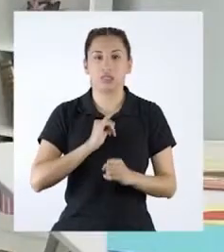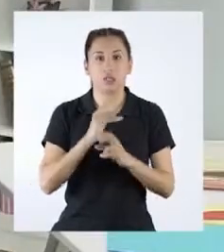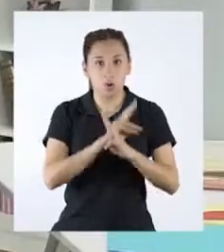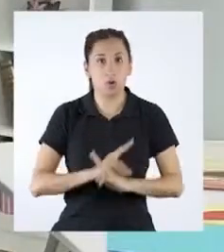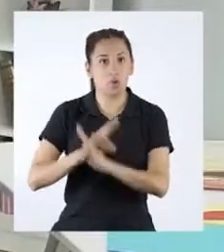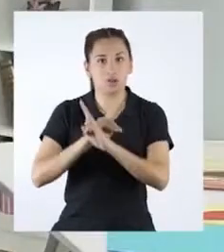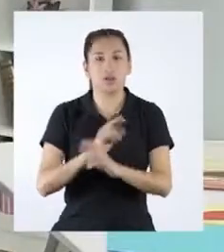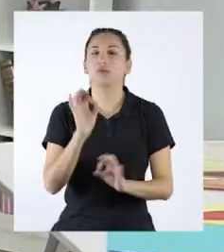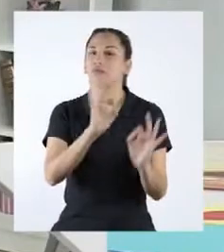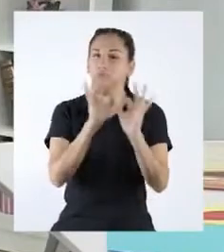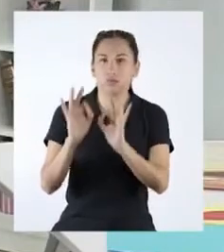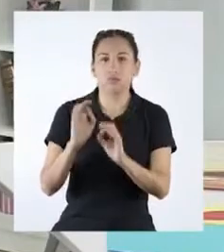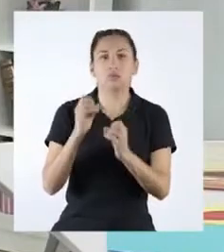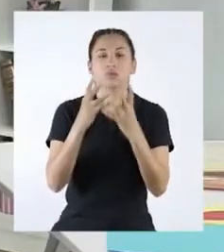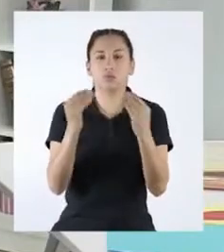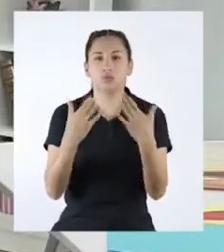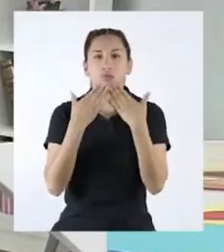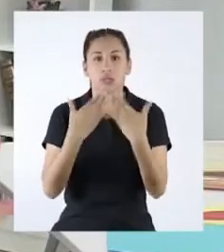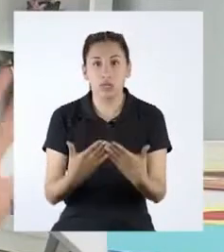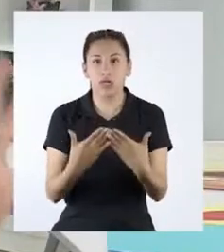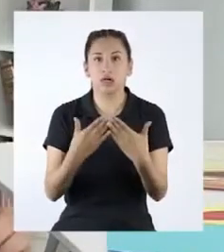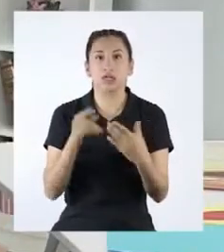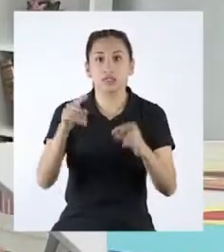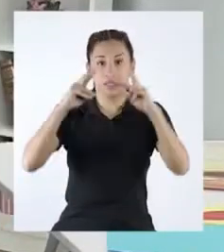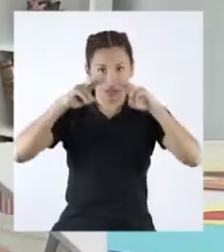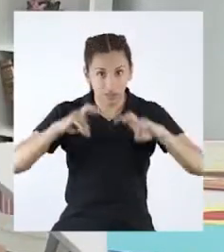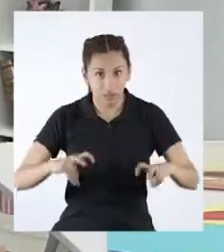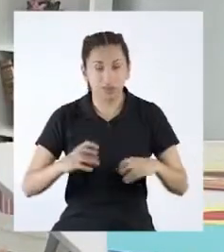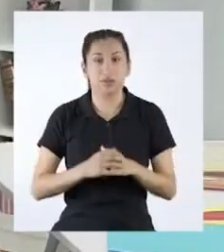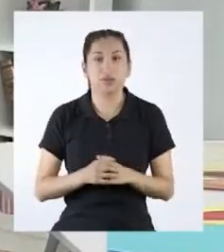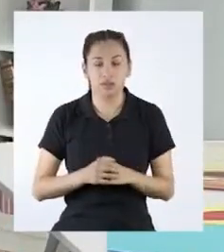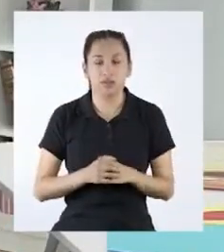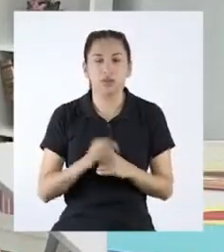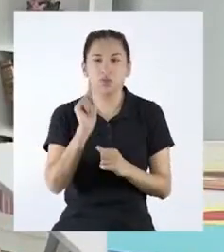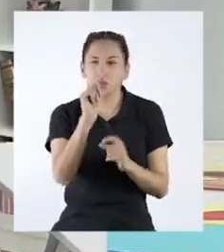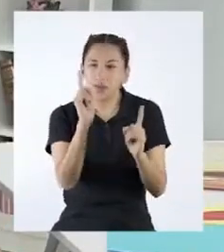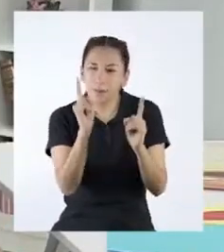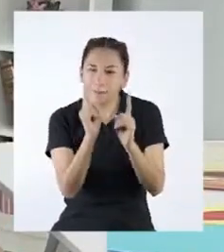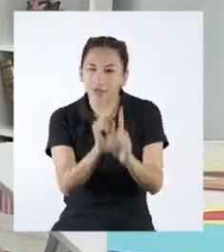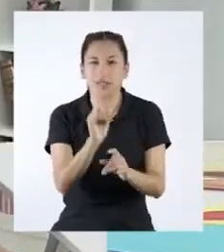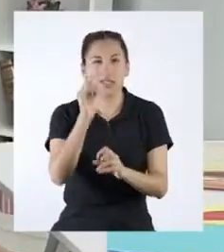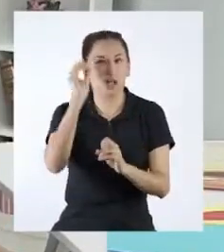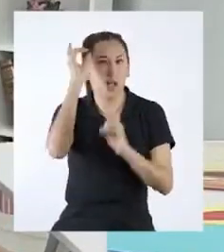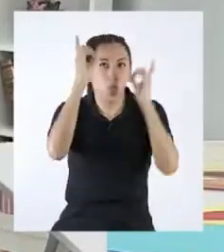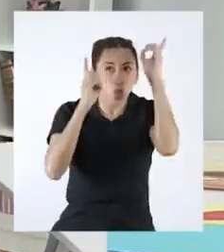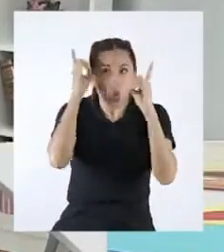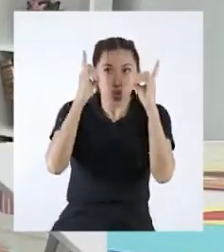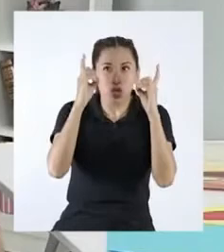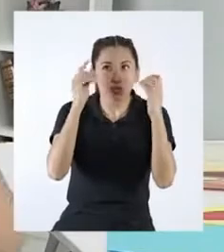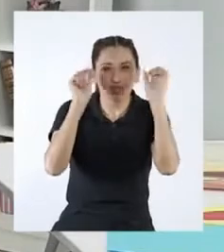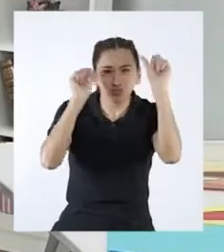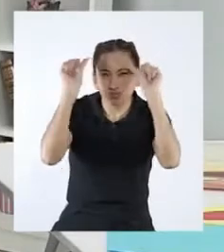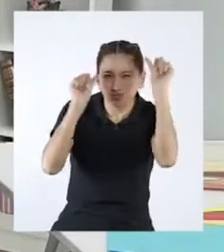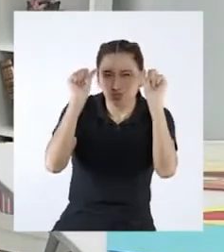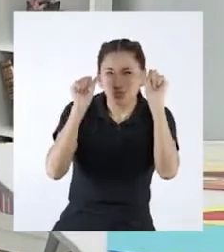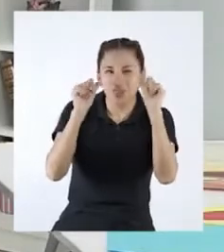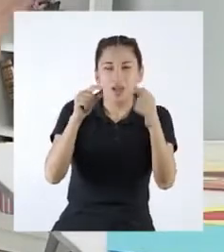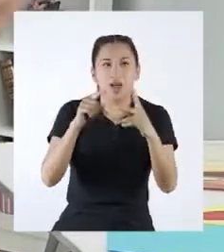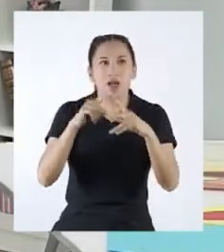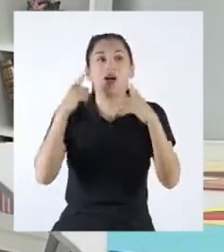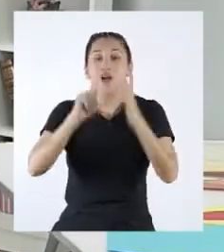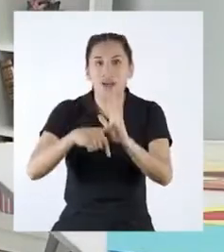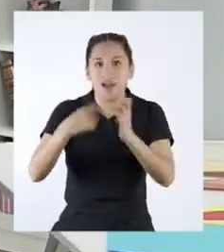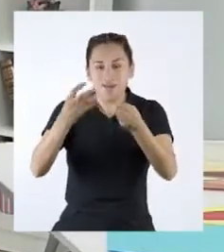Genial. Muchas gracias por la ayuda en esta investigación, profesora. De una pequeña duda surgieron muchas